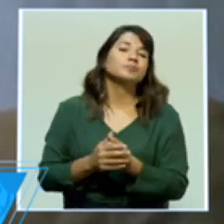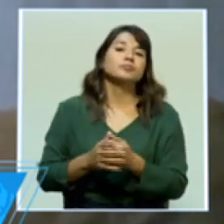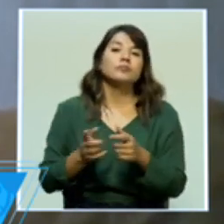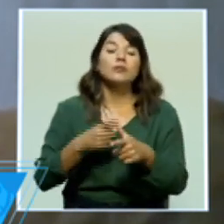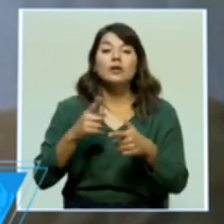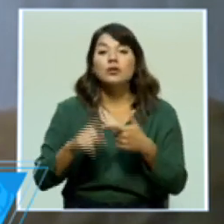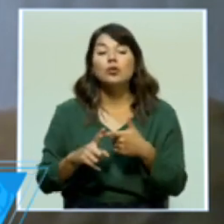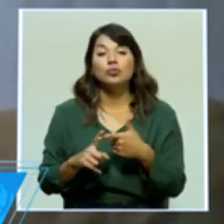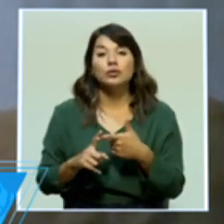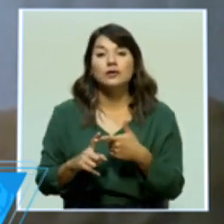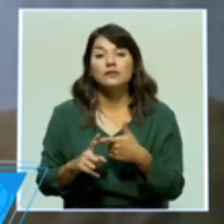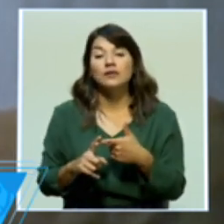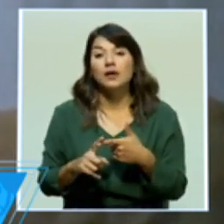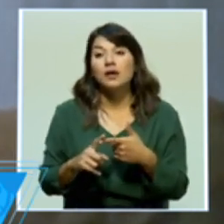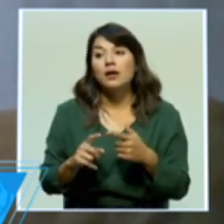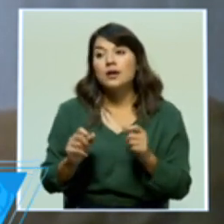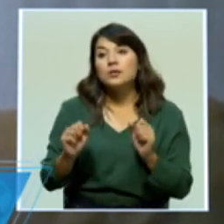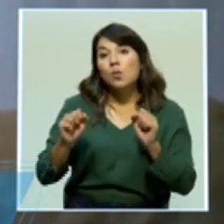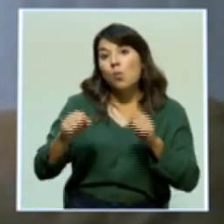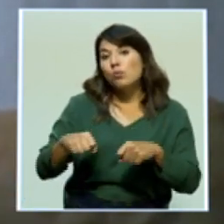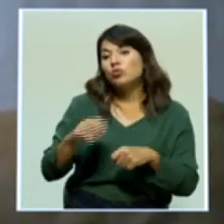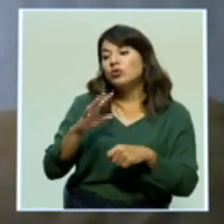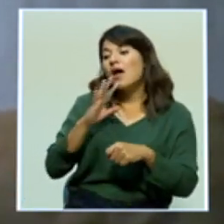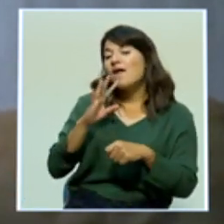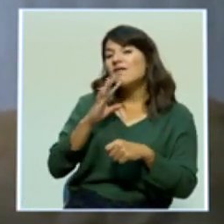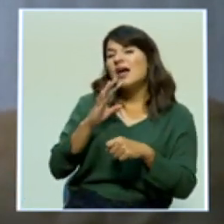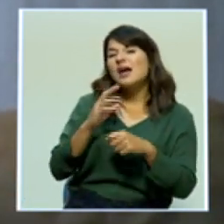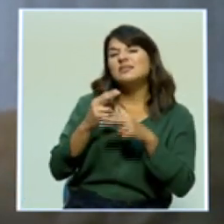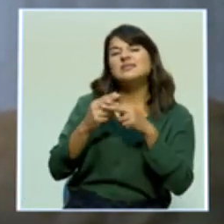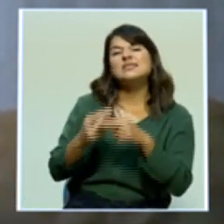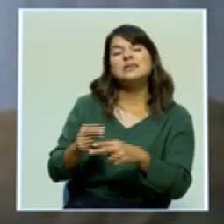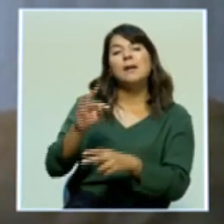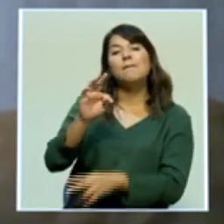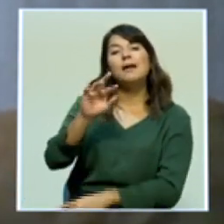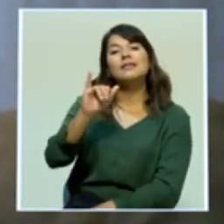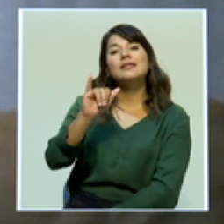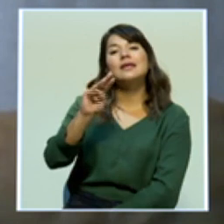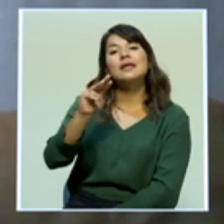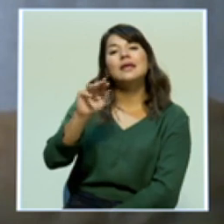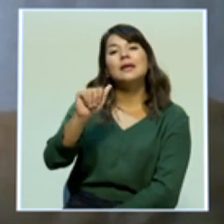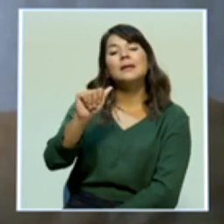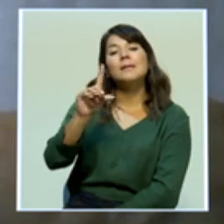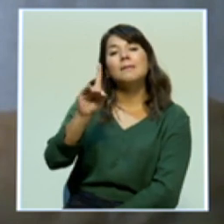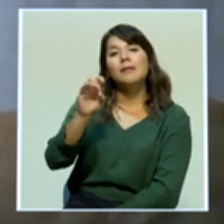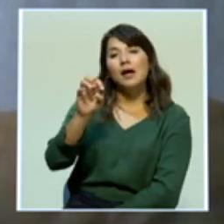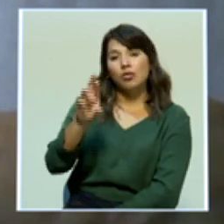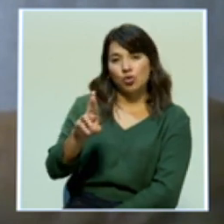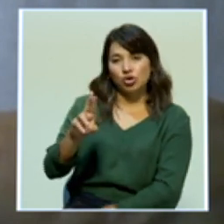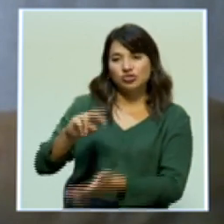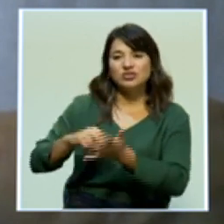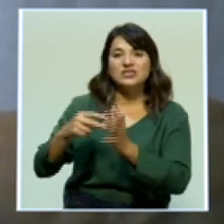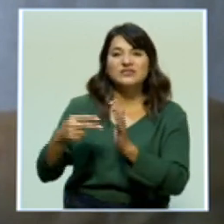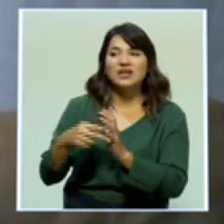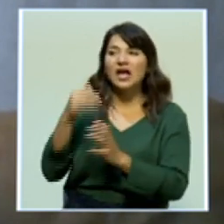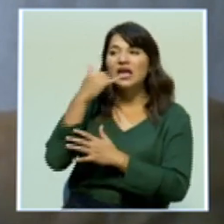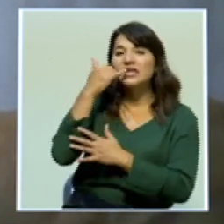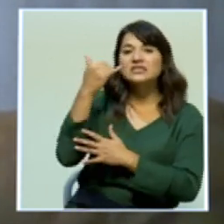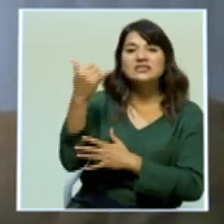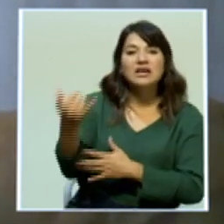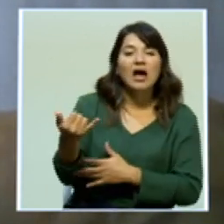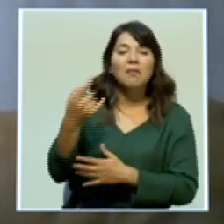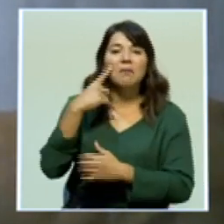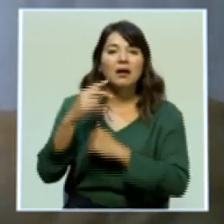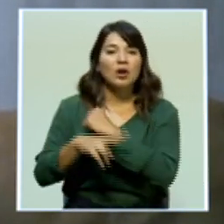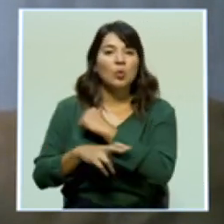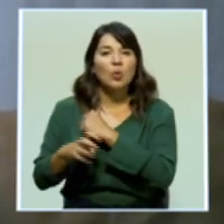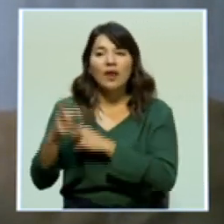Les puedo hablar de los timadores que en determinados momentos que el timo no les da efecto, pues dan un paso